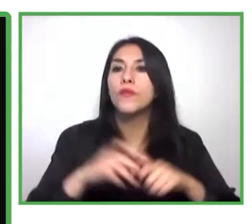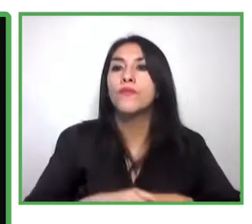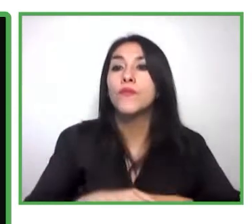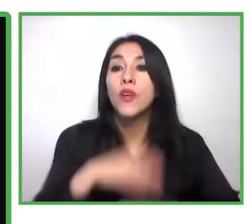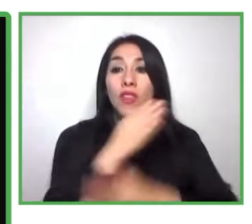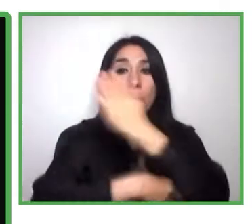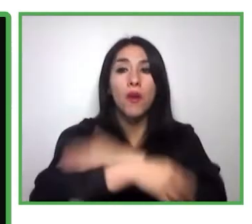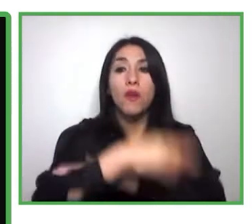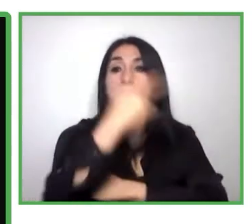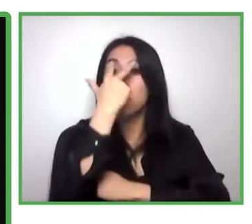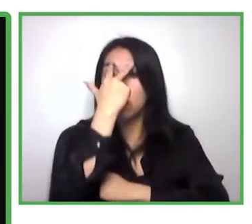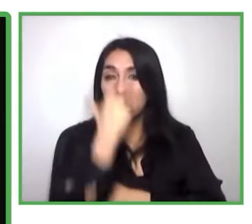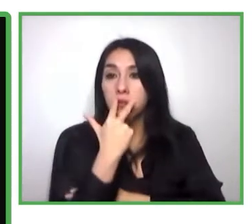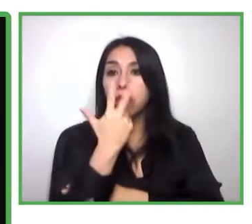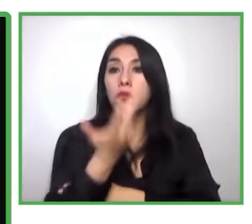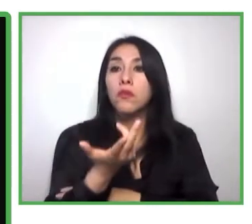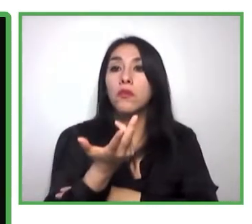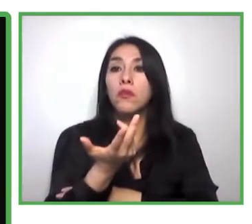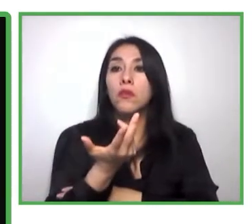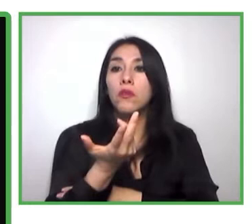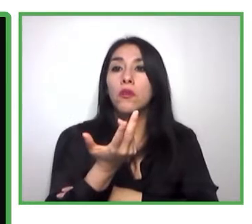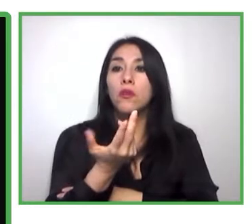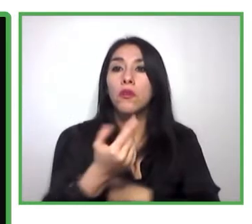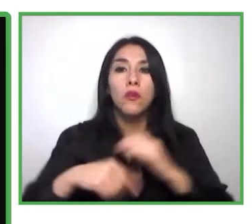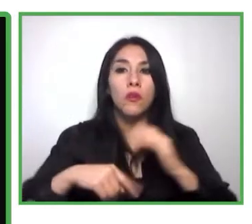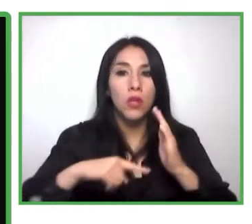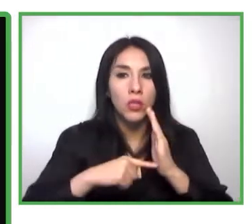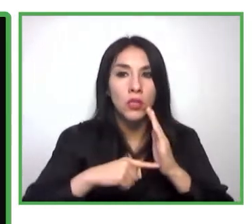drivers con discapacidad generando ingresos vía Uber.